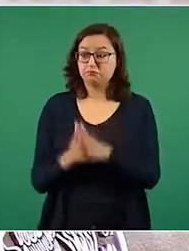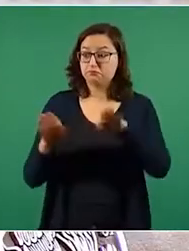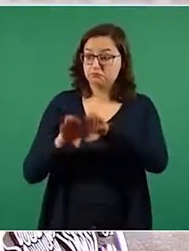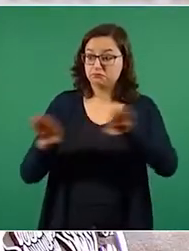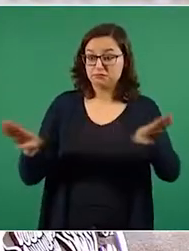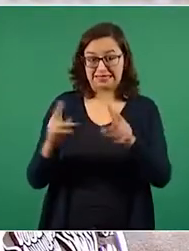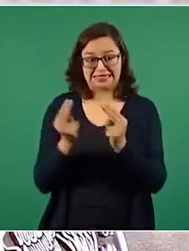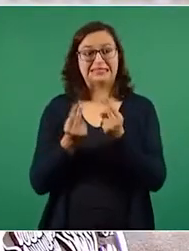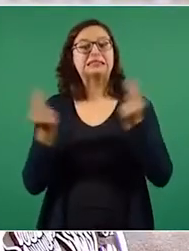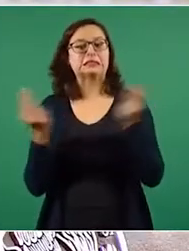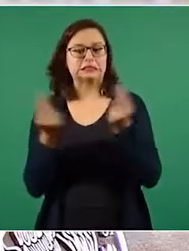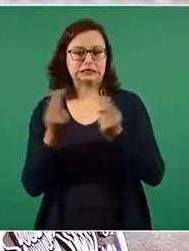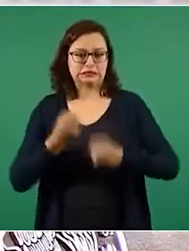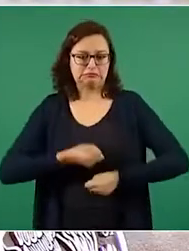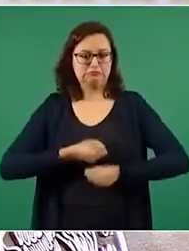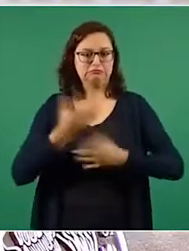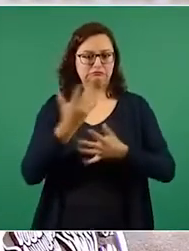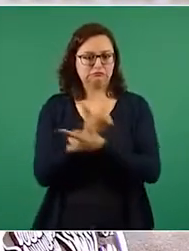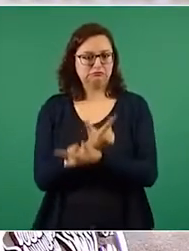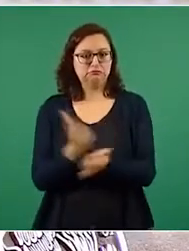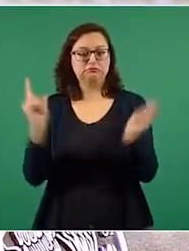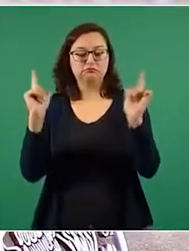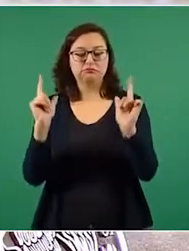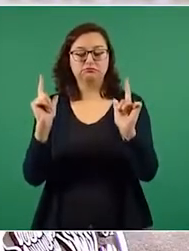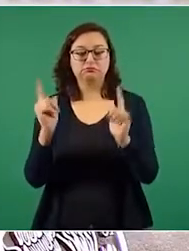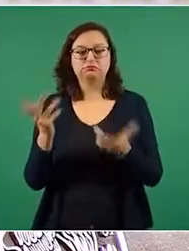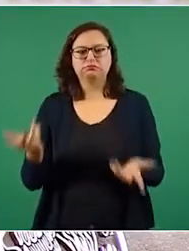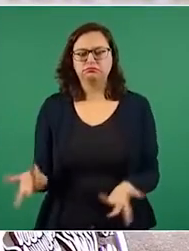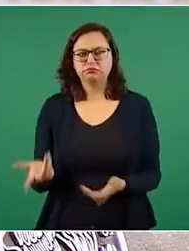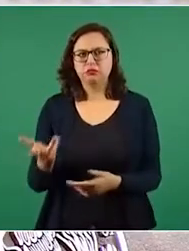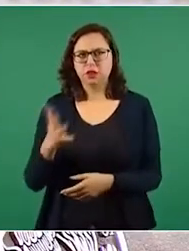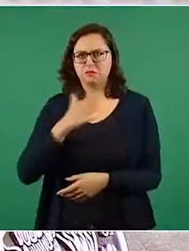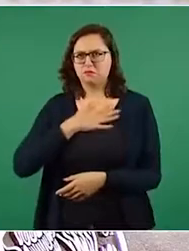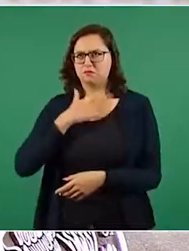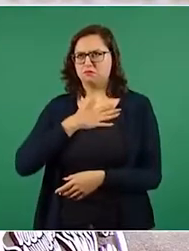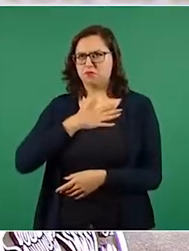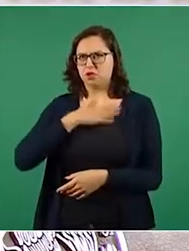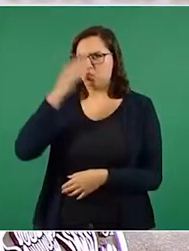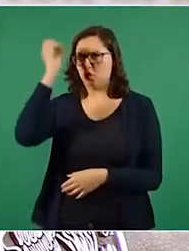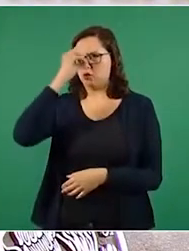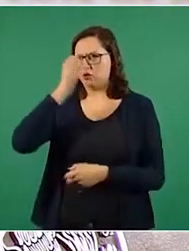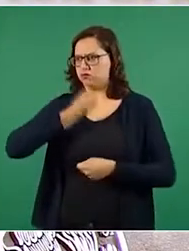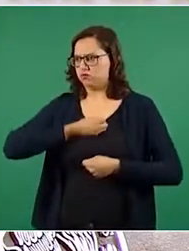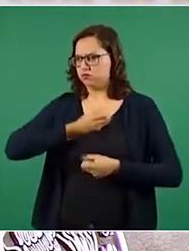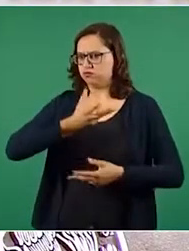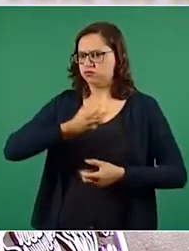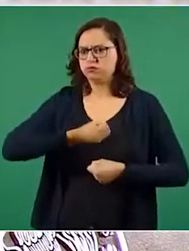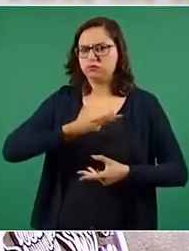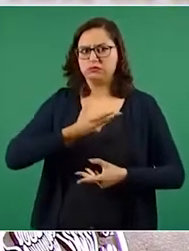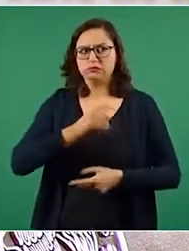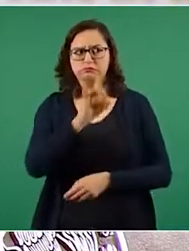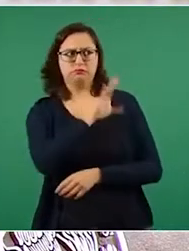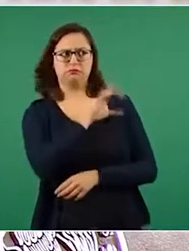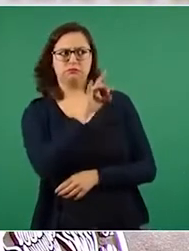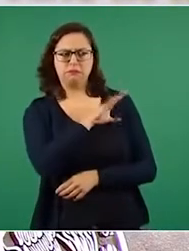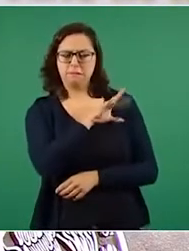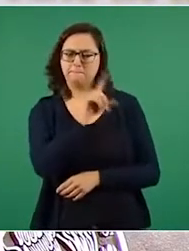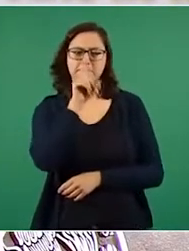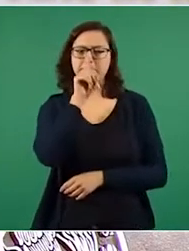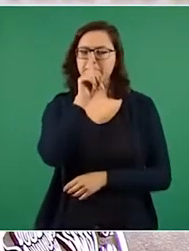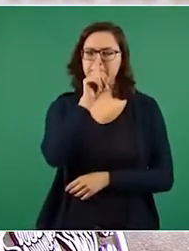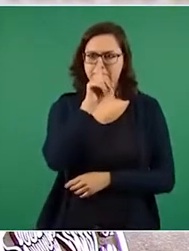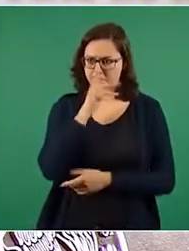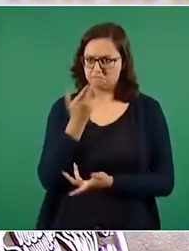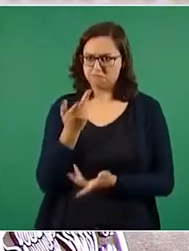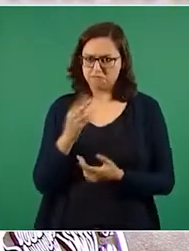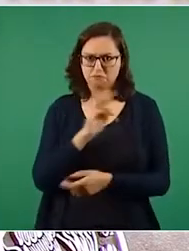garantía de poder decir lo que se piensa sin ningún temor a represalias es el elemento del debate plural que hace